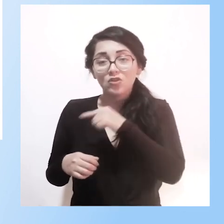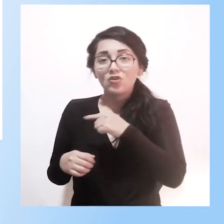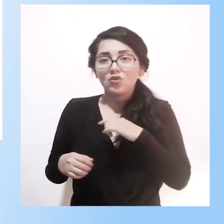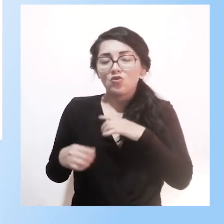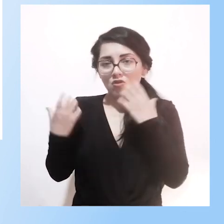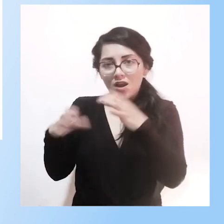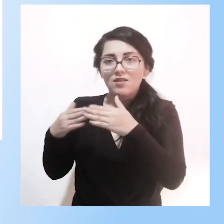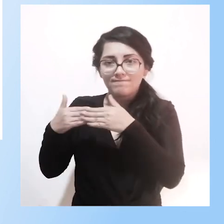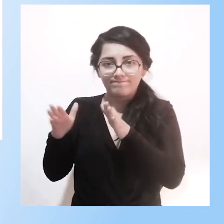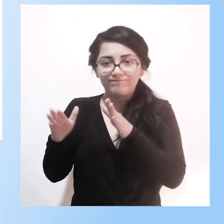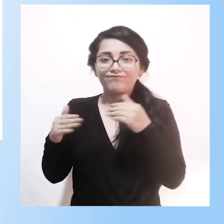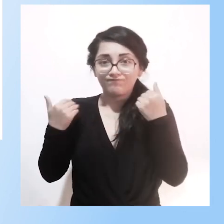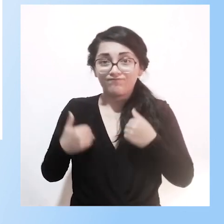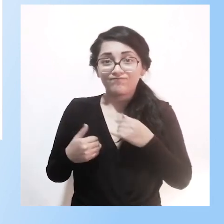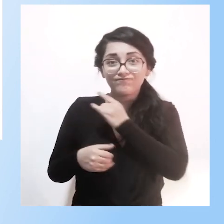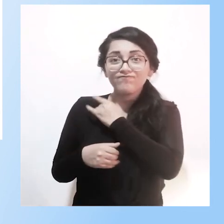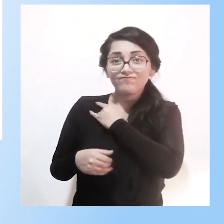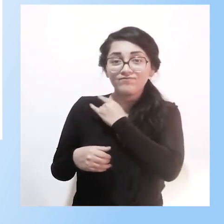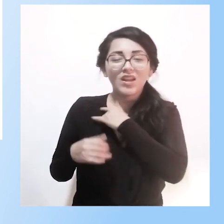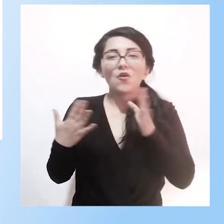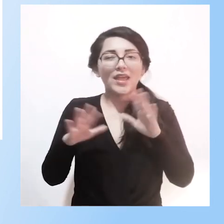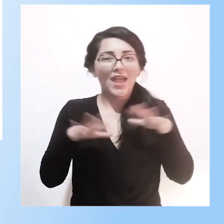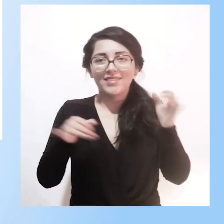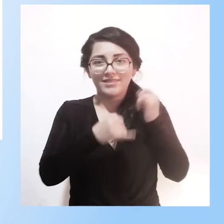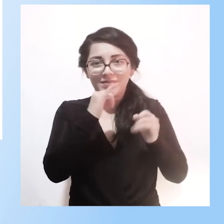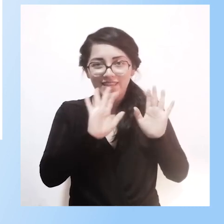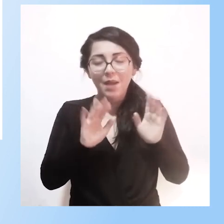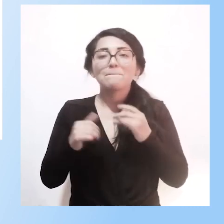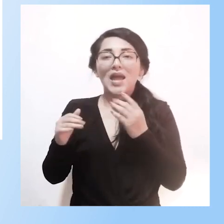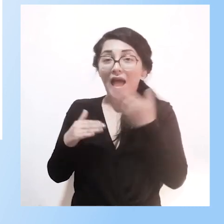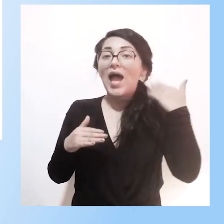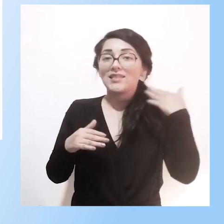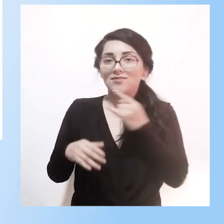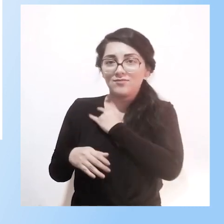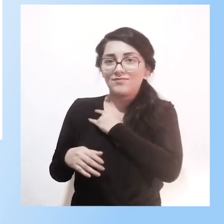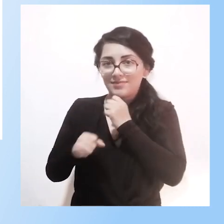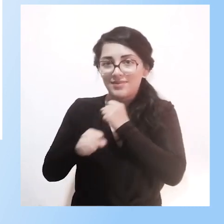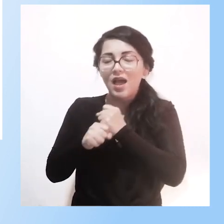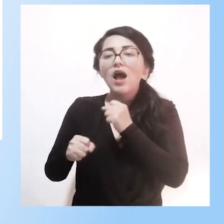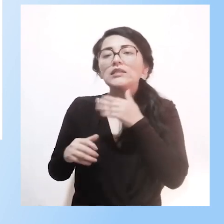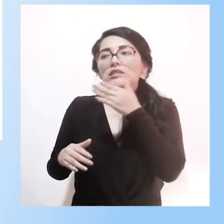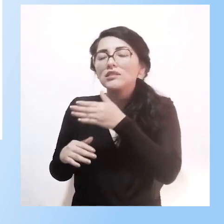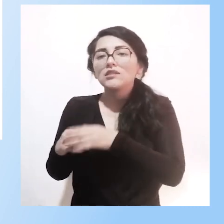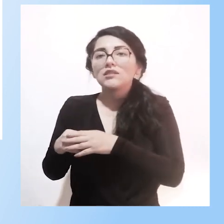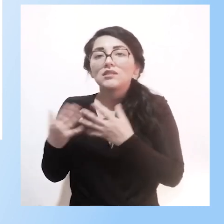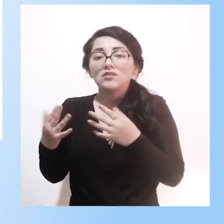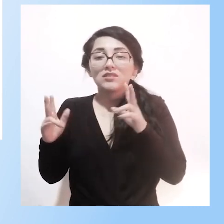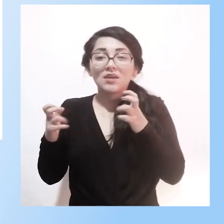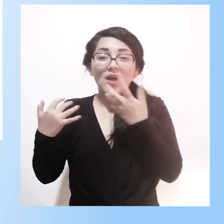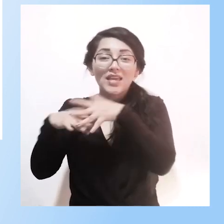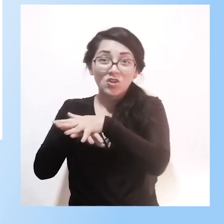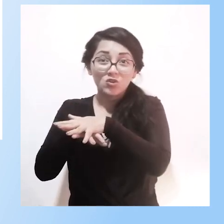yo era de la universidad ahora estoy retirada y el tema de la inclusión del